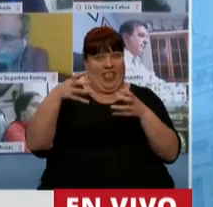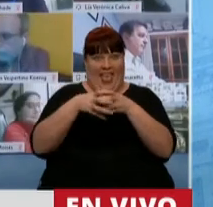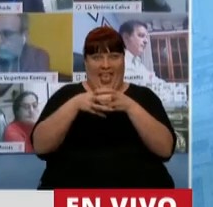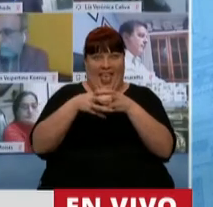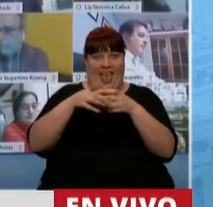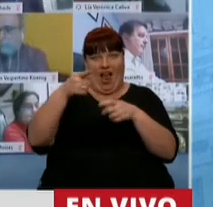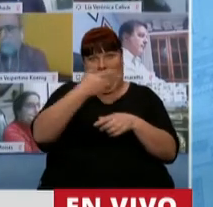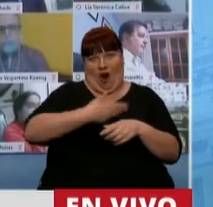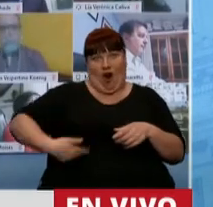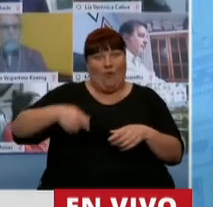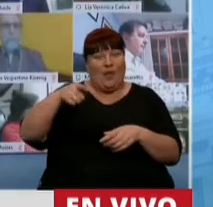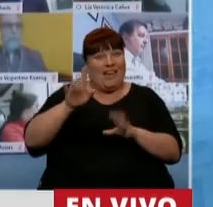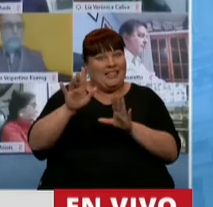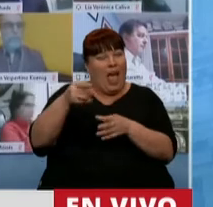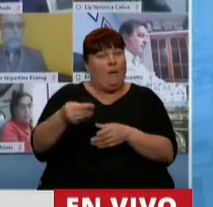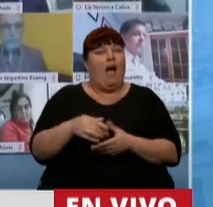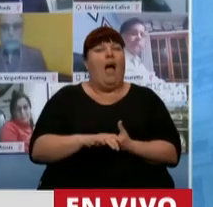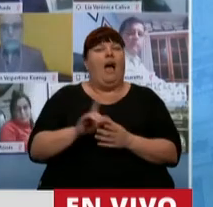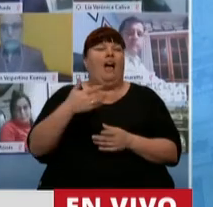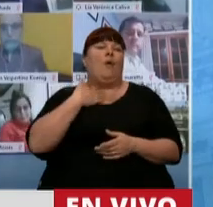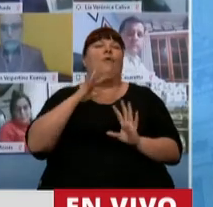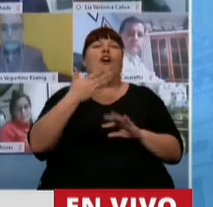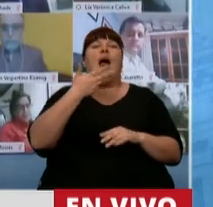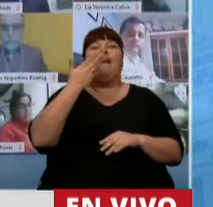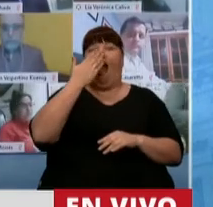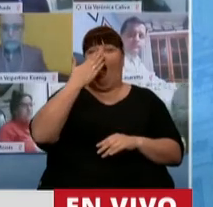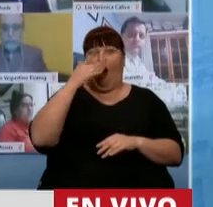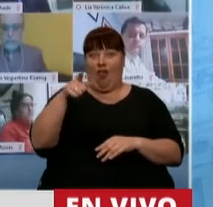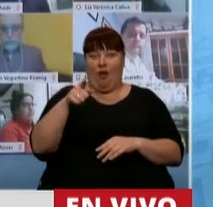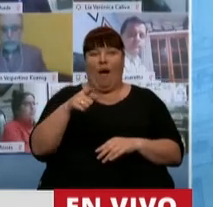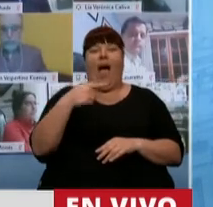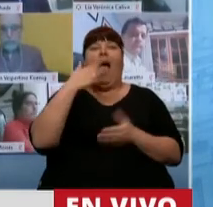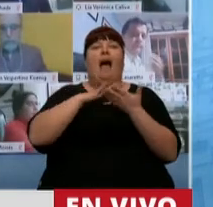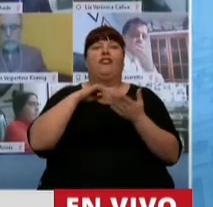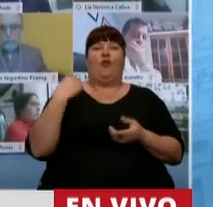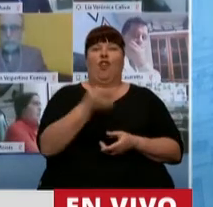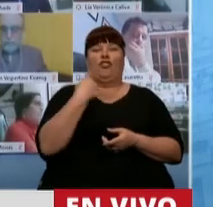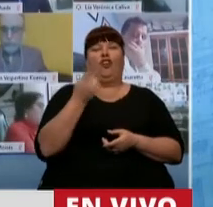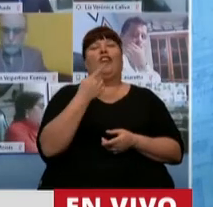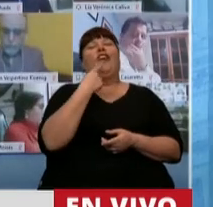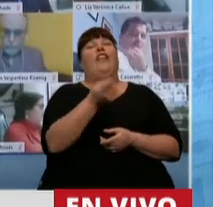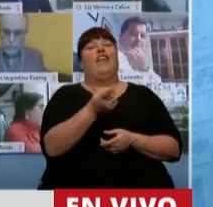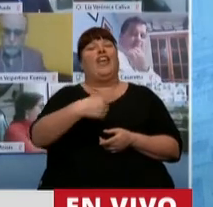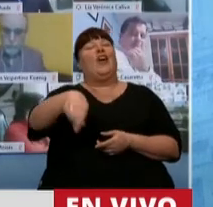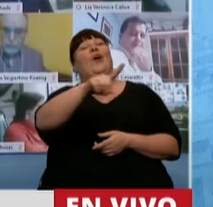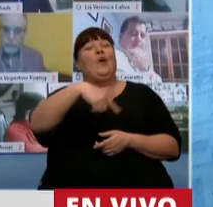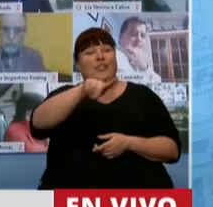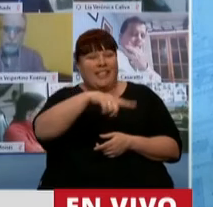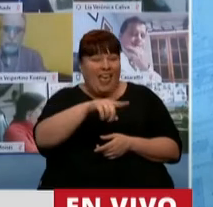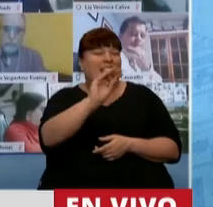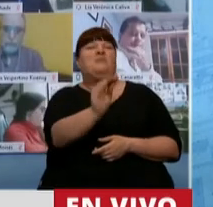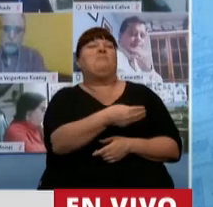momento oficialista, con su tonada cordobesa, dirigiéndose a nosotros, nos dijo, muchachos,